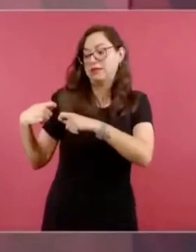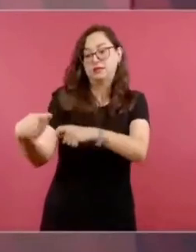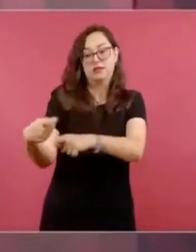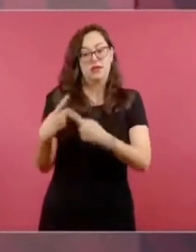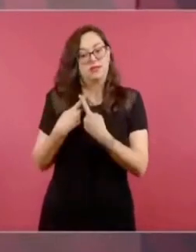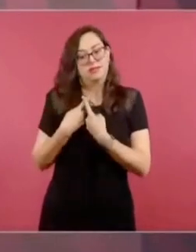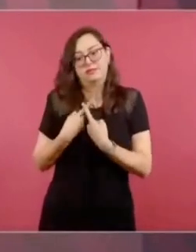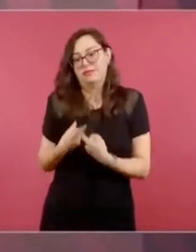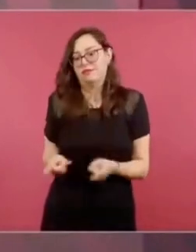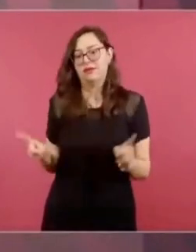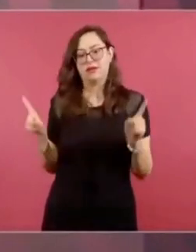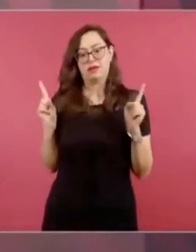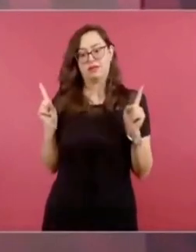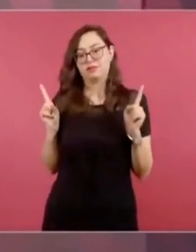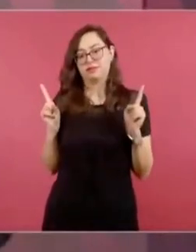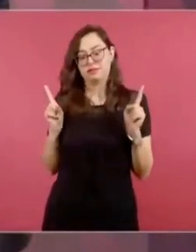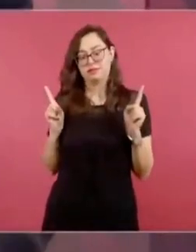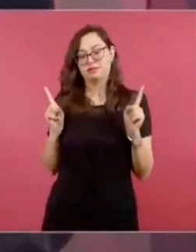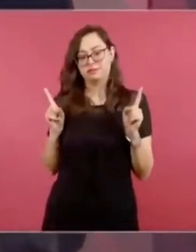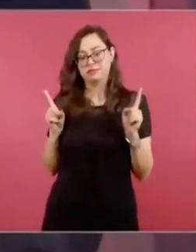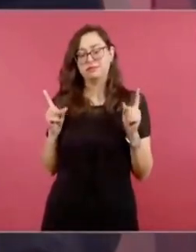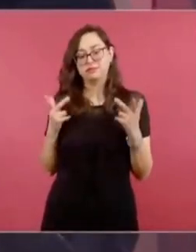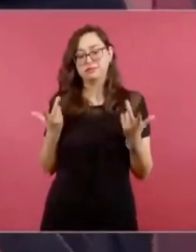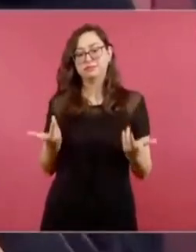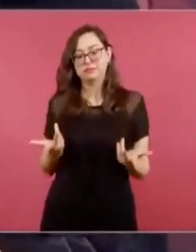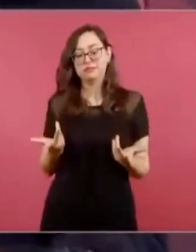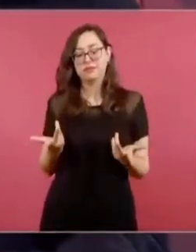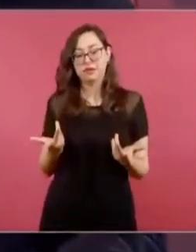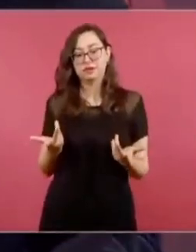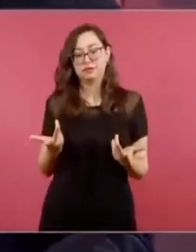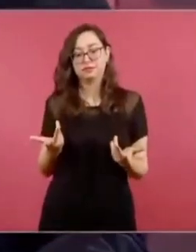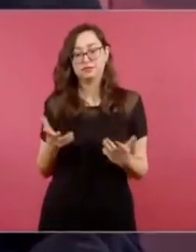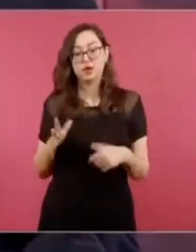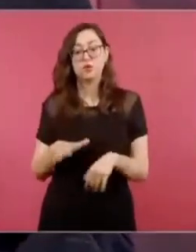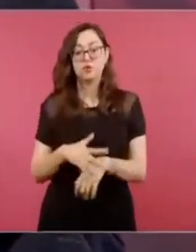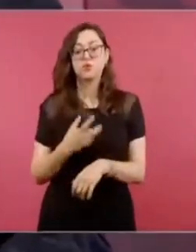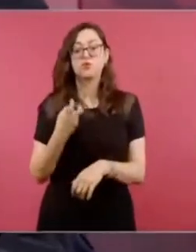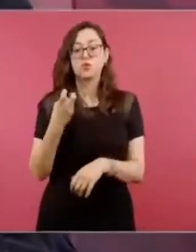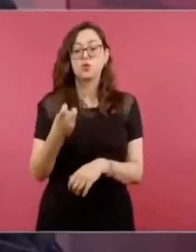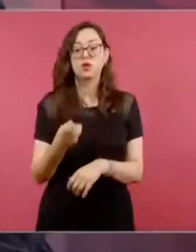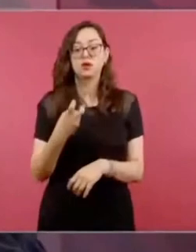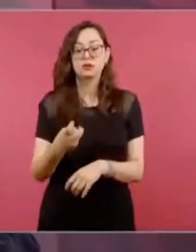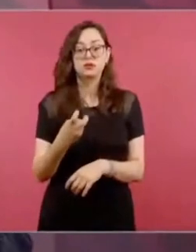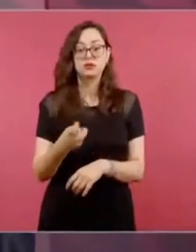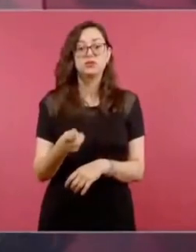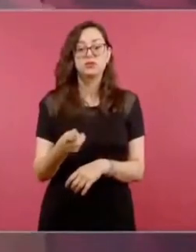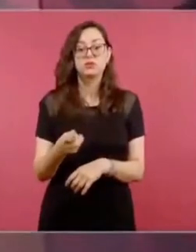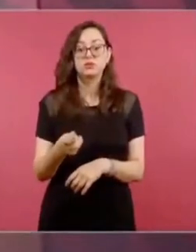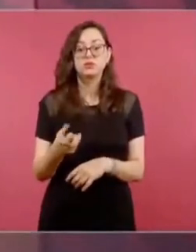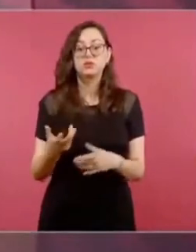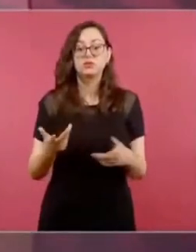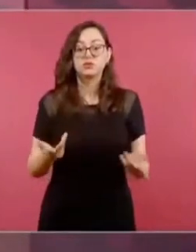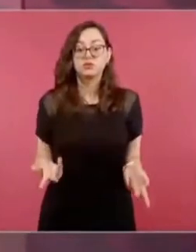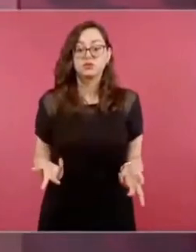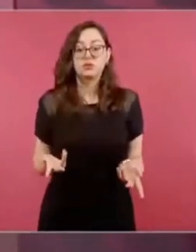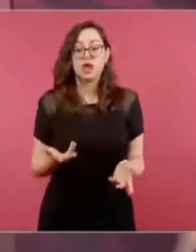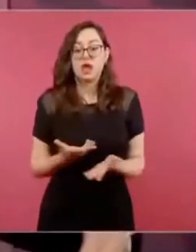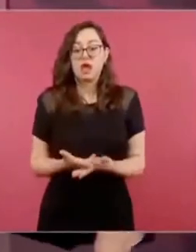Por eso esa modernidad malentendida, de decir